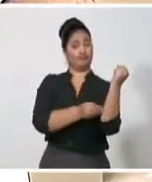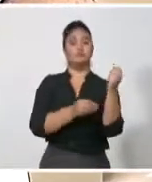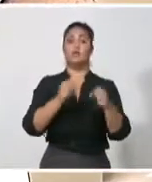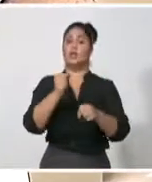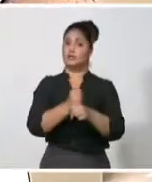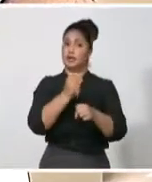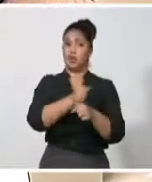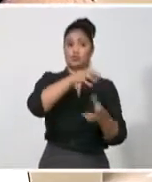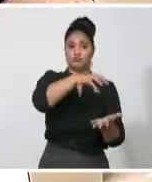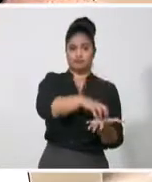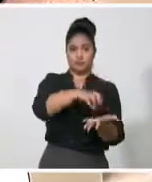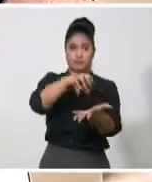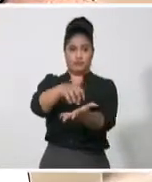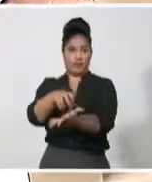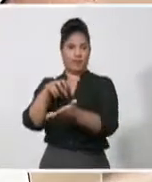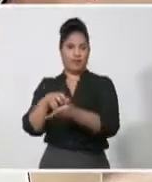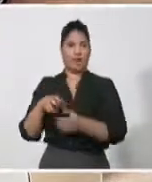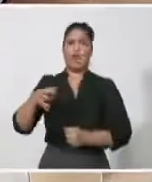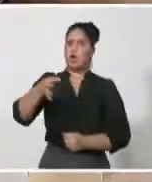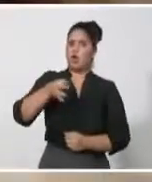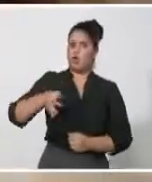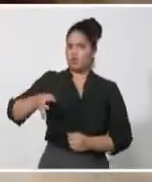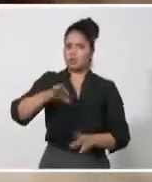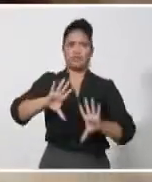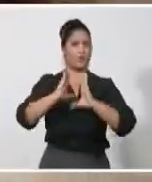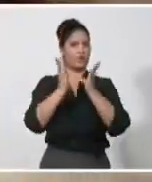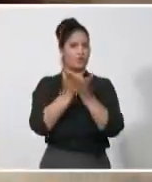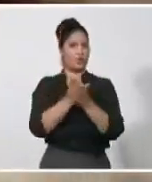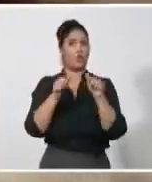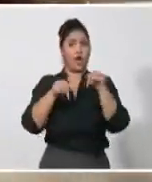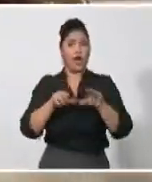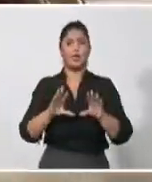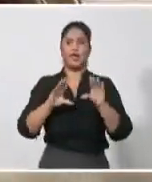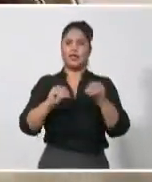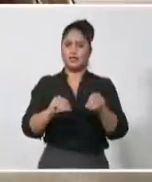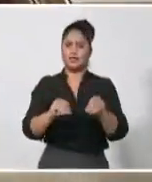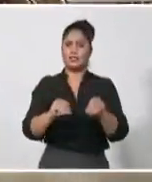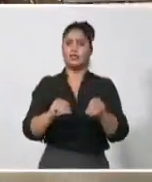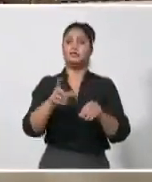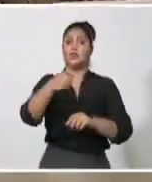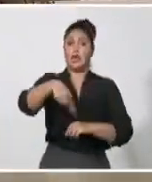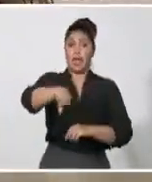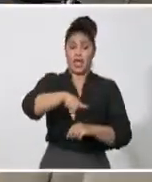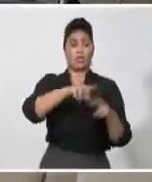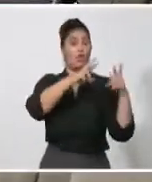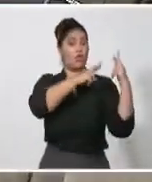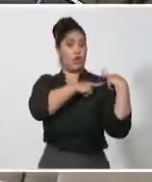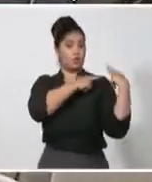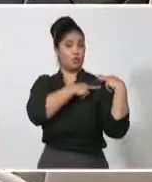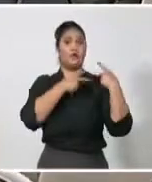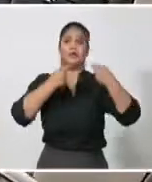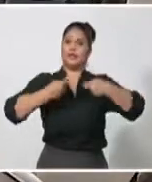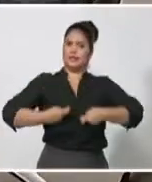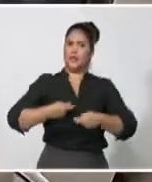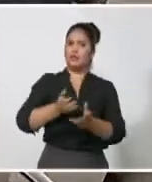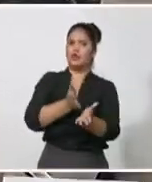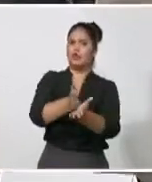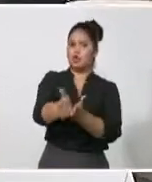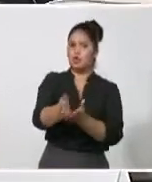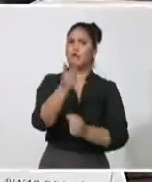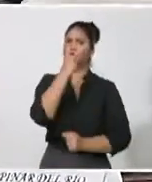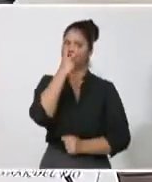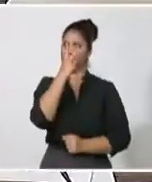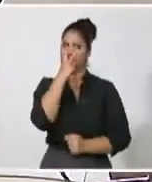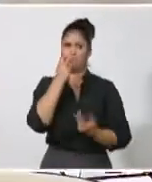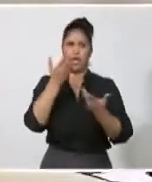debates. En ese sentido se insistió en vincular cada vez más a los militantes activos con los núcleos zonales en la atención diferenciada de los